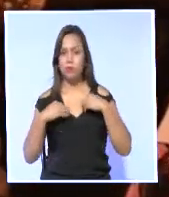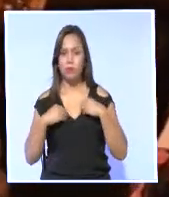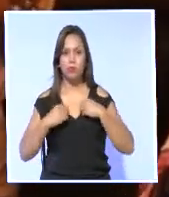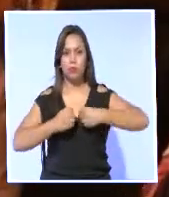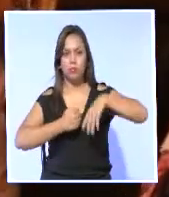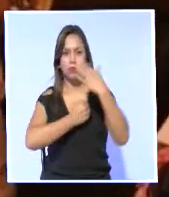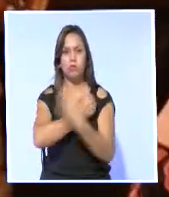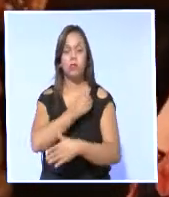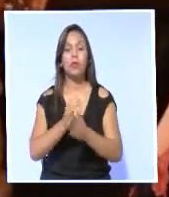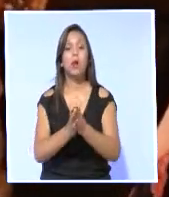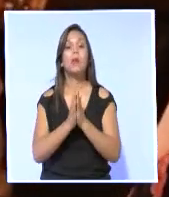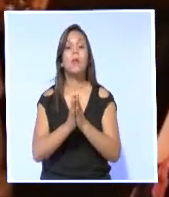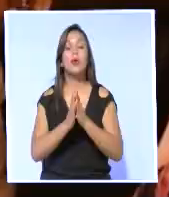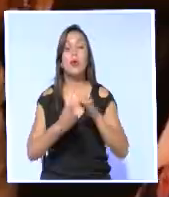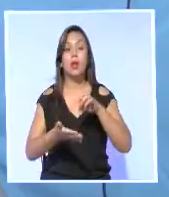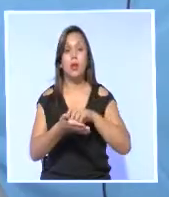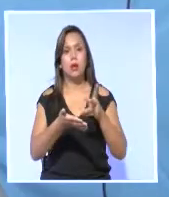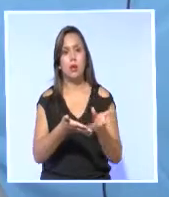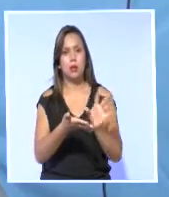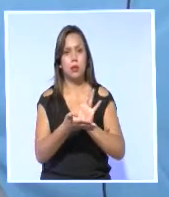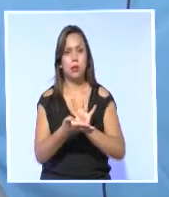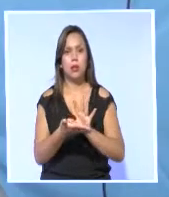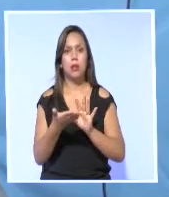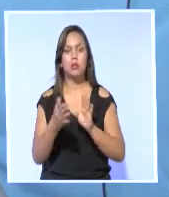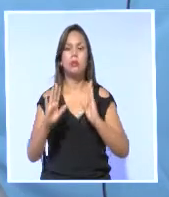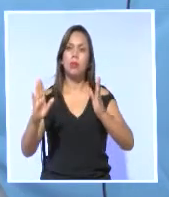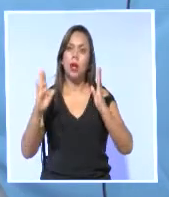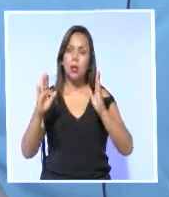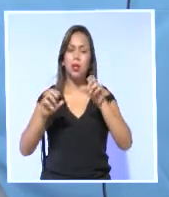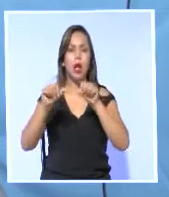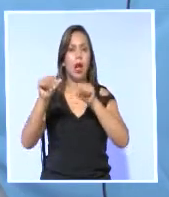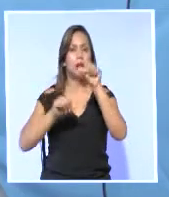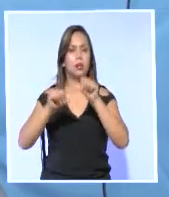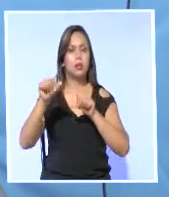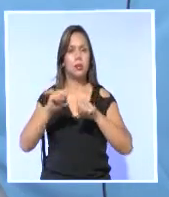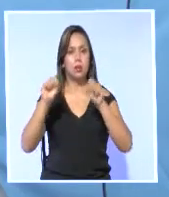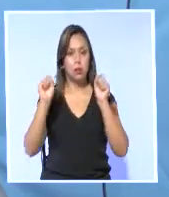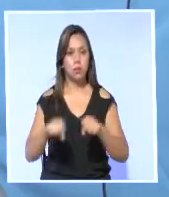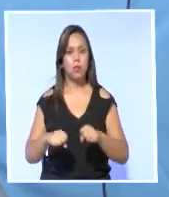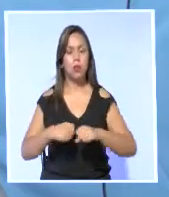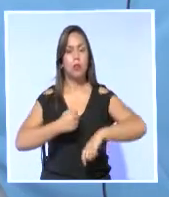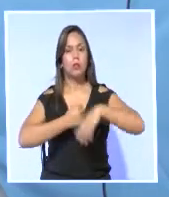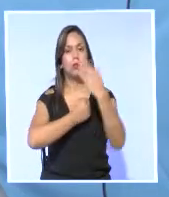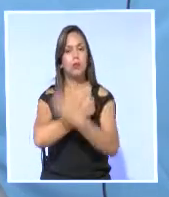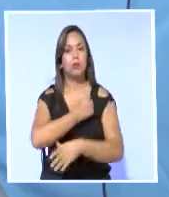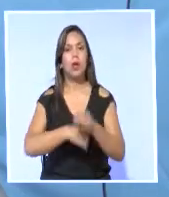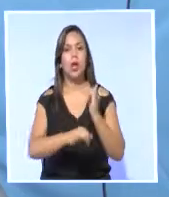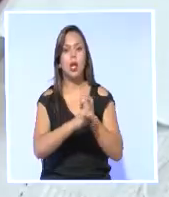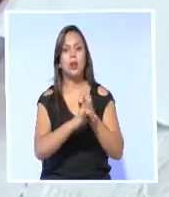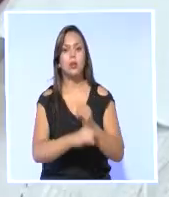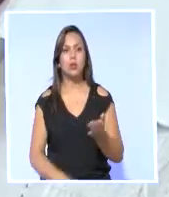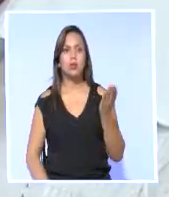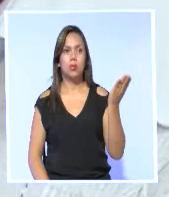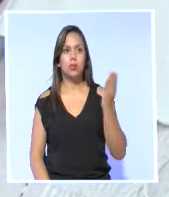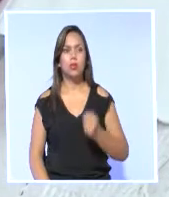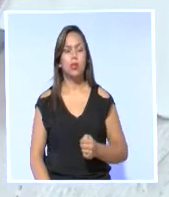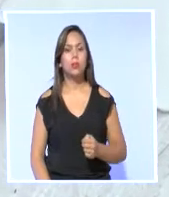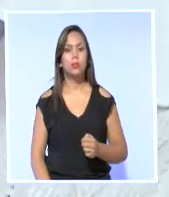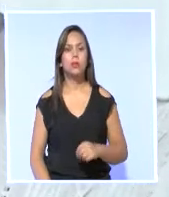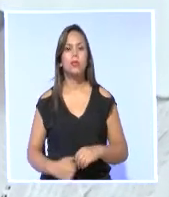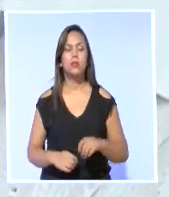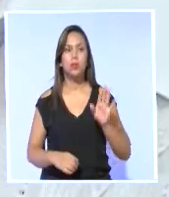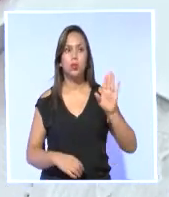solicitaron a la Asamblea Nacional se los escuche y asesore en la posibilidad de sancionar a la institución educativa en mención y a sus